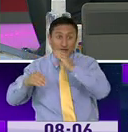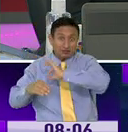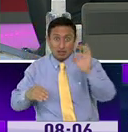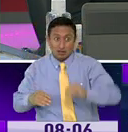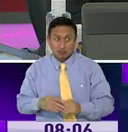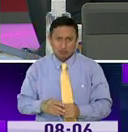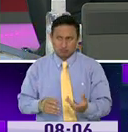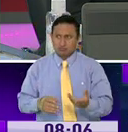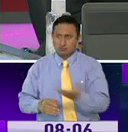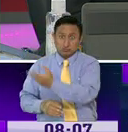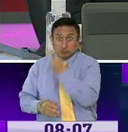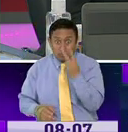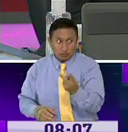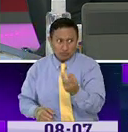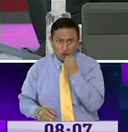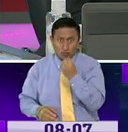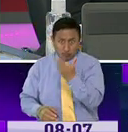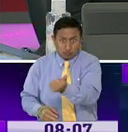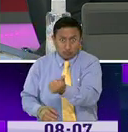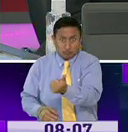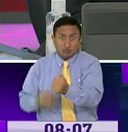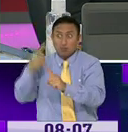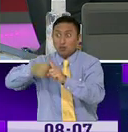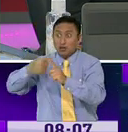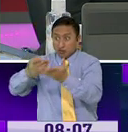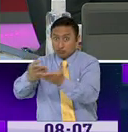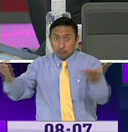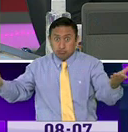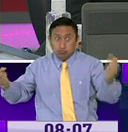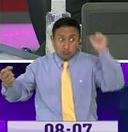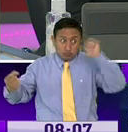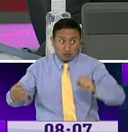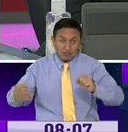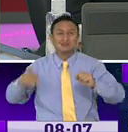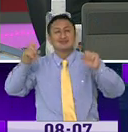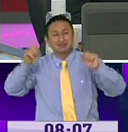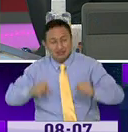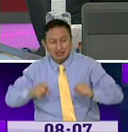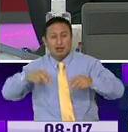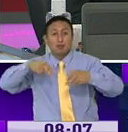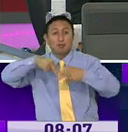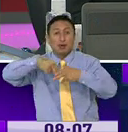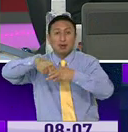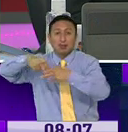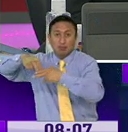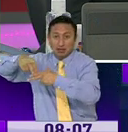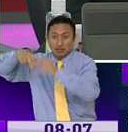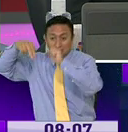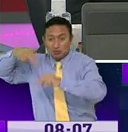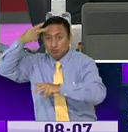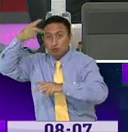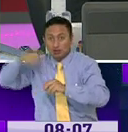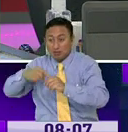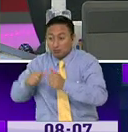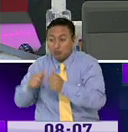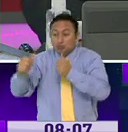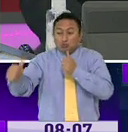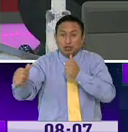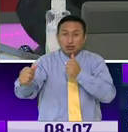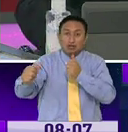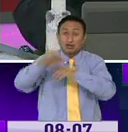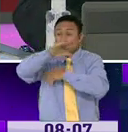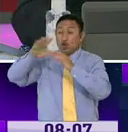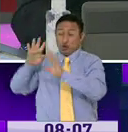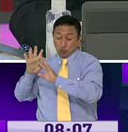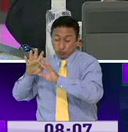ustedes ven que comida hay, los americanos están abastecidos, hay restricciones, pero hay que mantener un metro de distancia, no pueden entrar